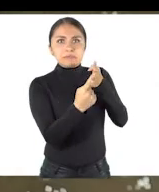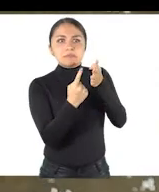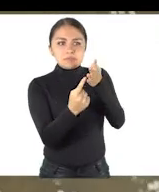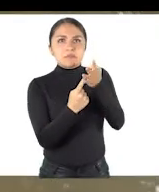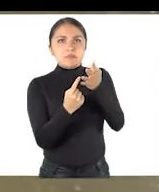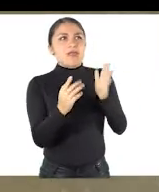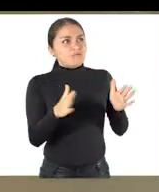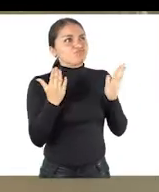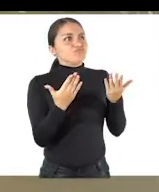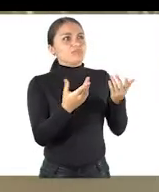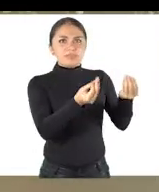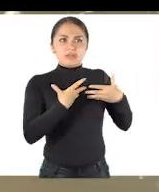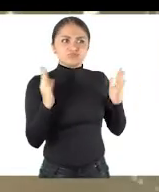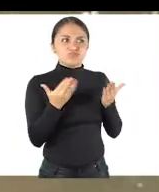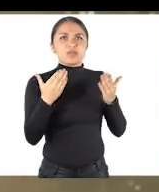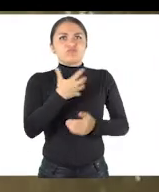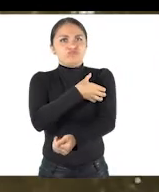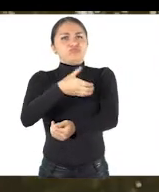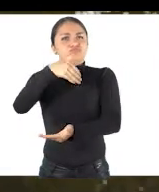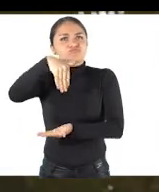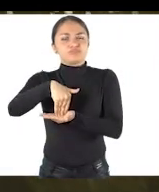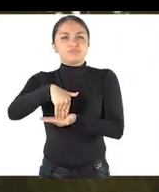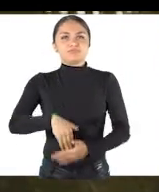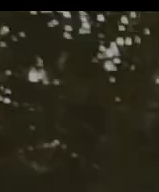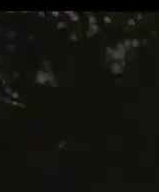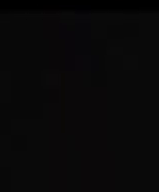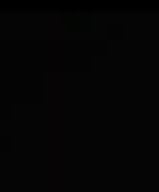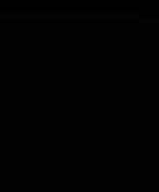y cada semana nos motivan a empoderarnos.